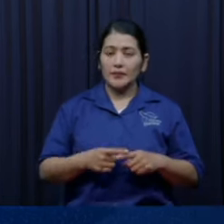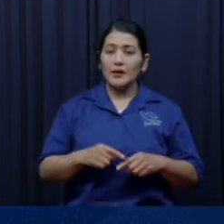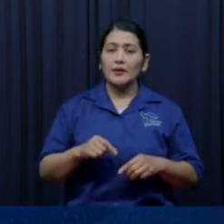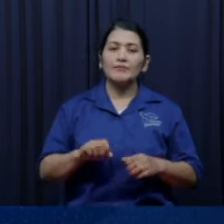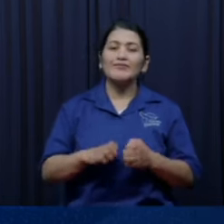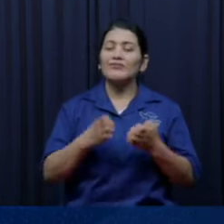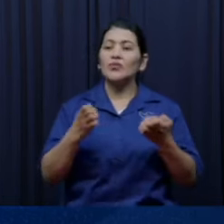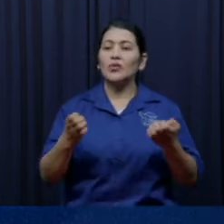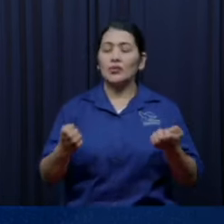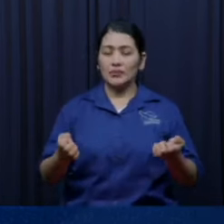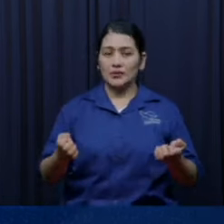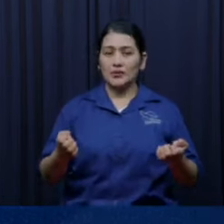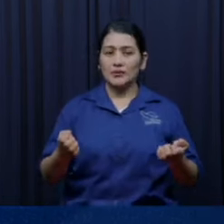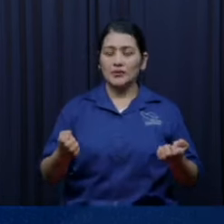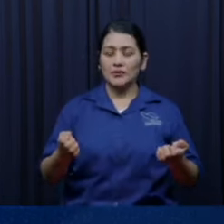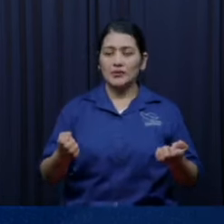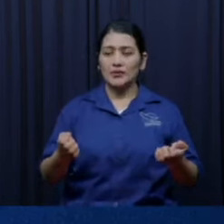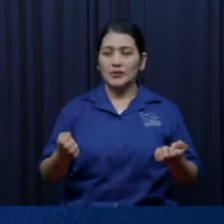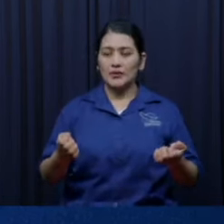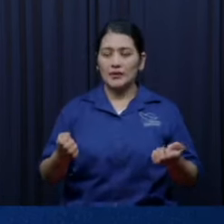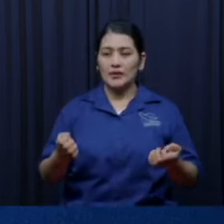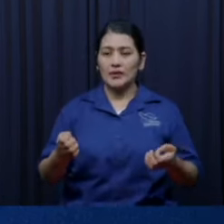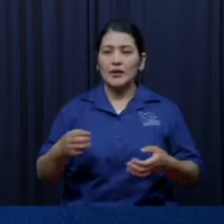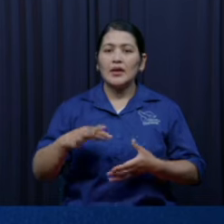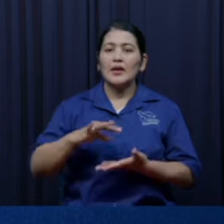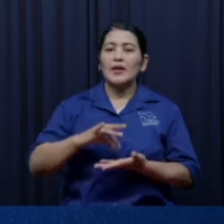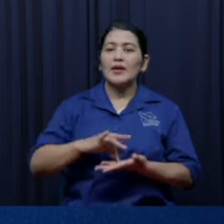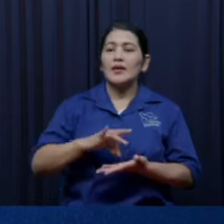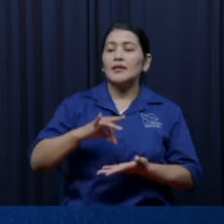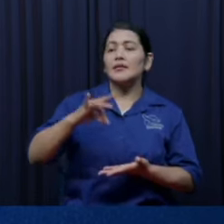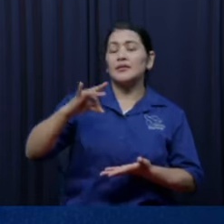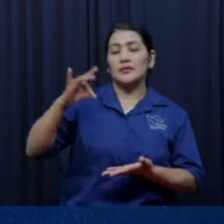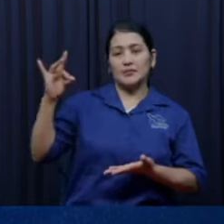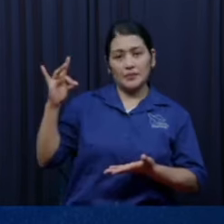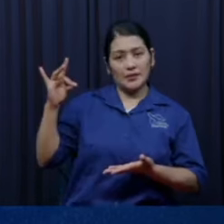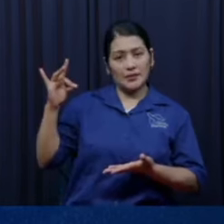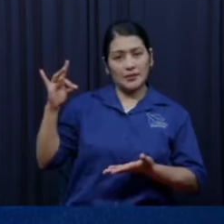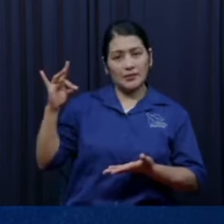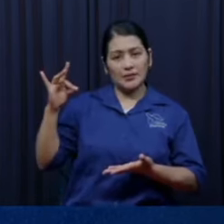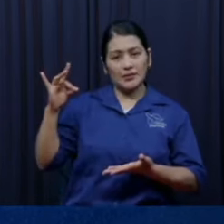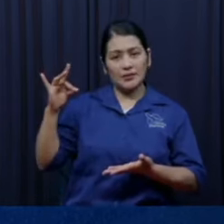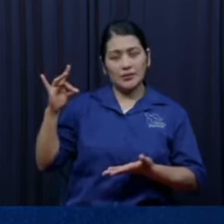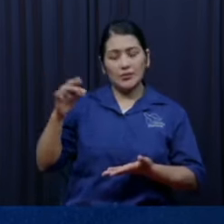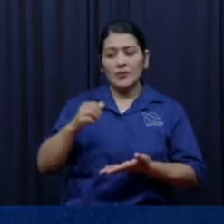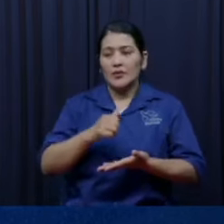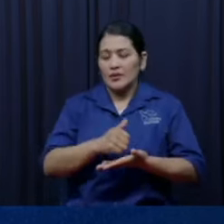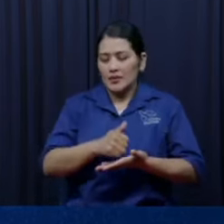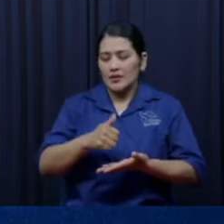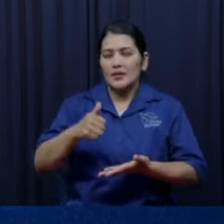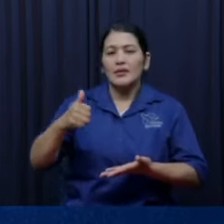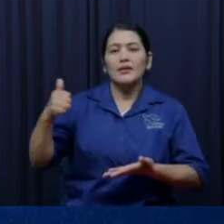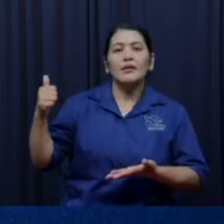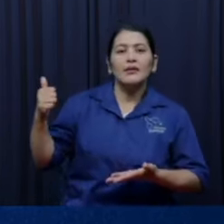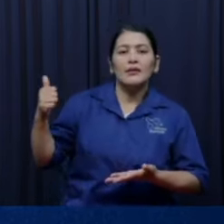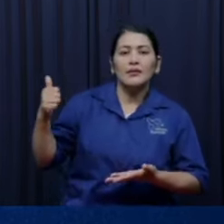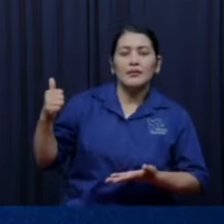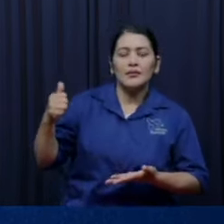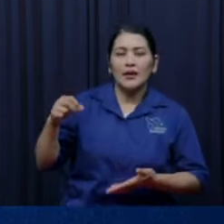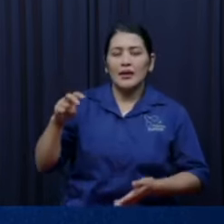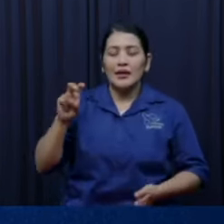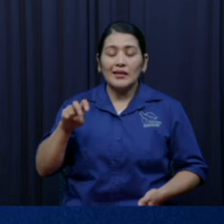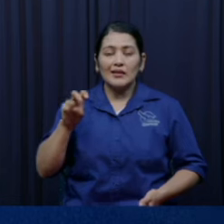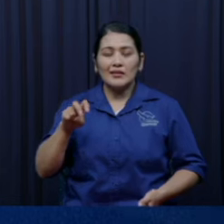tiene que conquistarse desde aquí adentro, es decir, el que fue vivificado es su